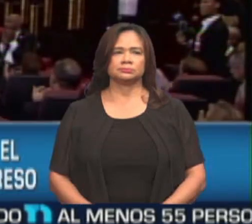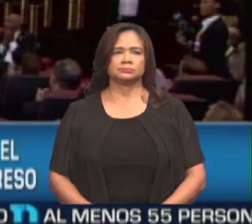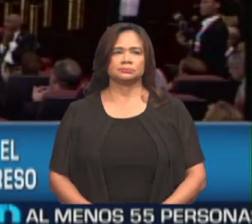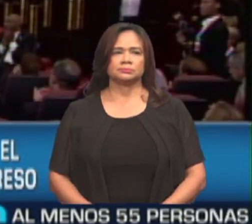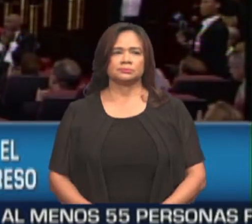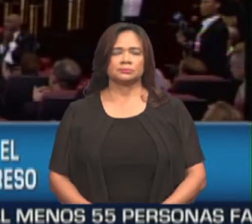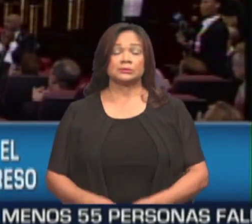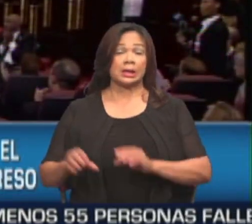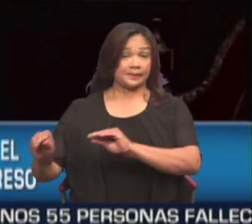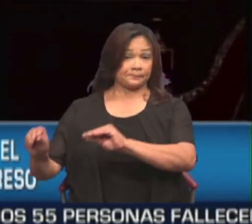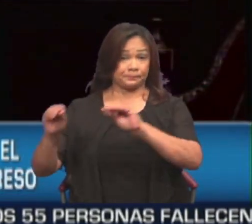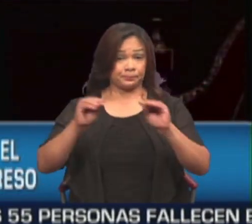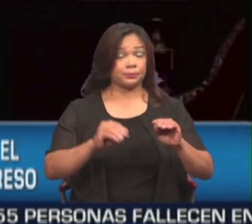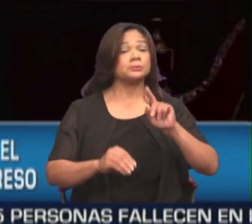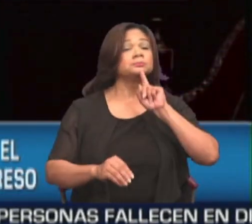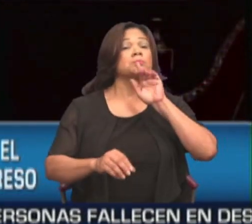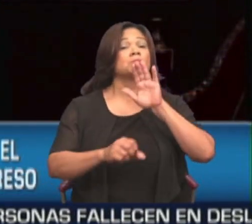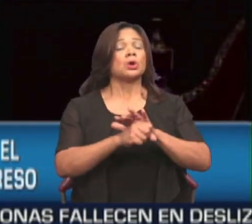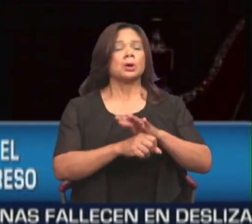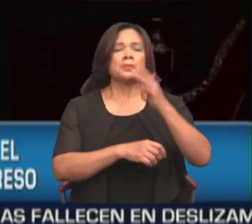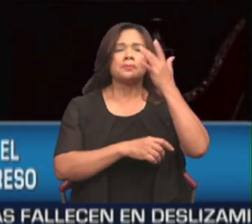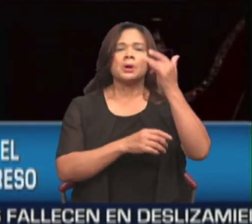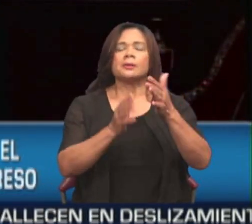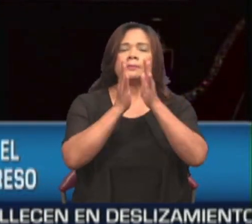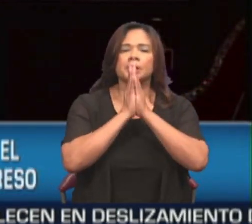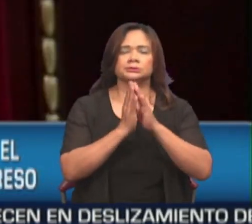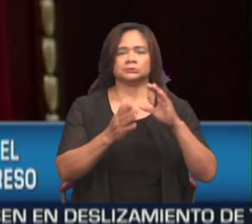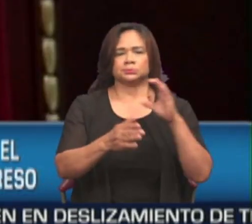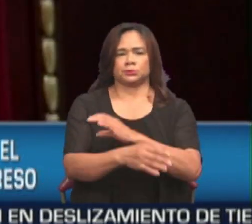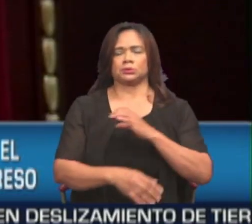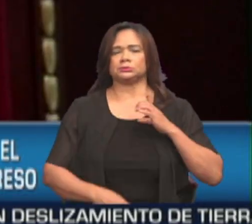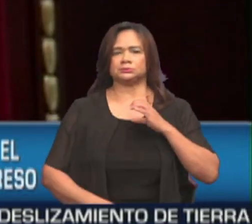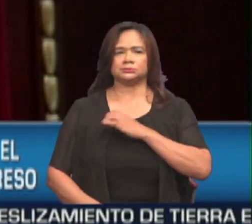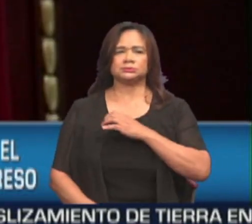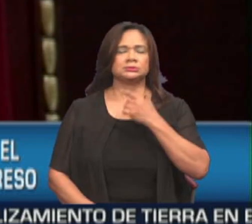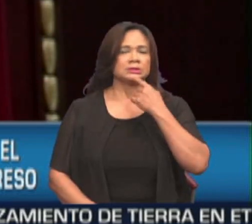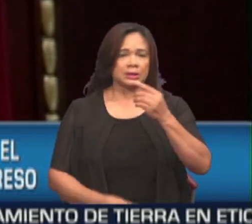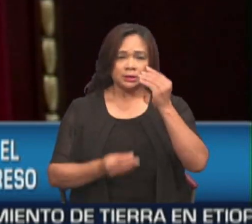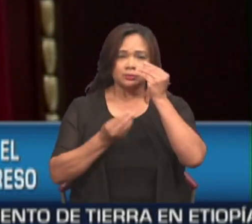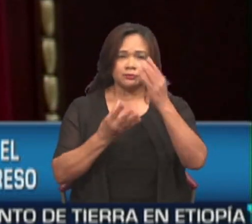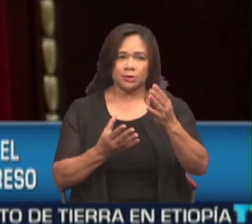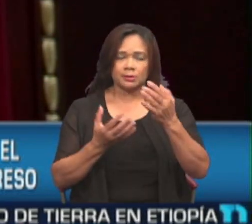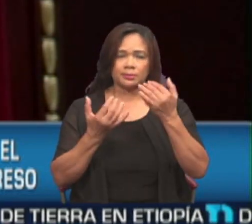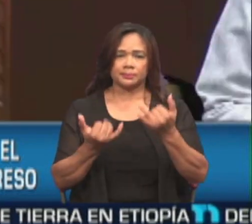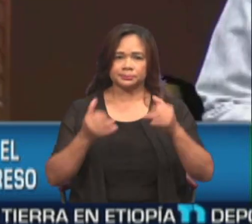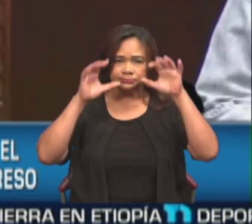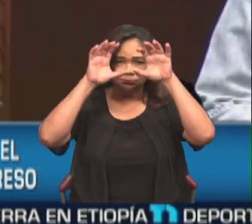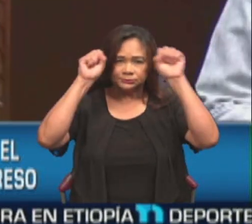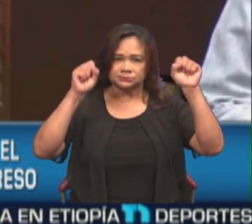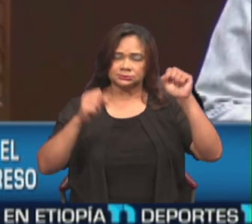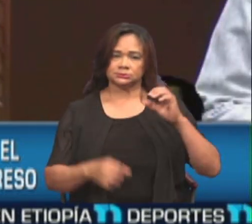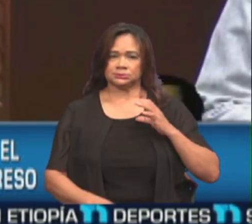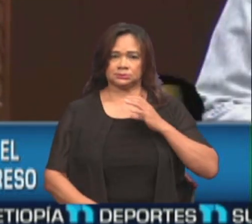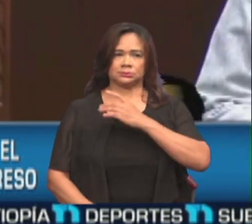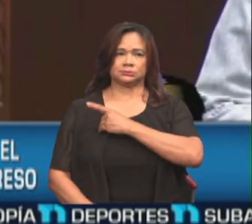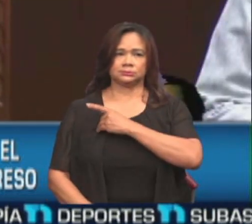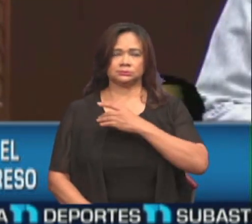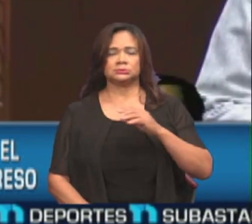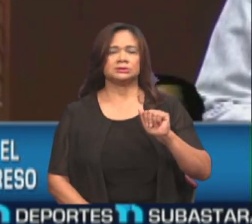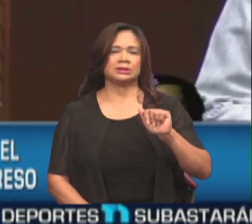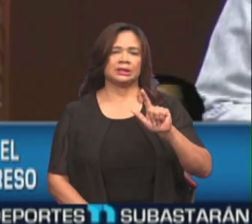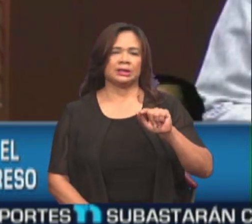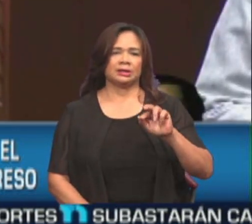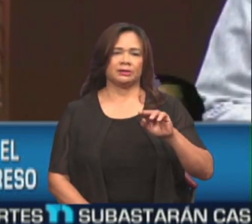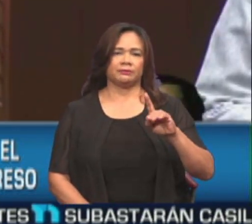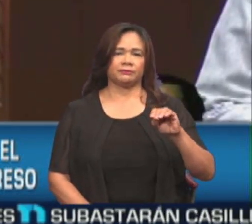El traslado de la juramentación se hizo a solicitud del Poder Ejecutivo, según la información ofrecida por el Presidente de la Cámara de Diputados, Alfredo